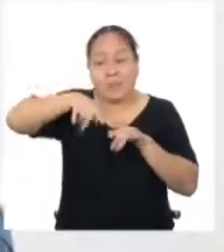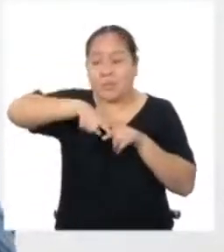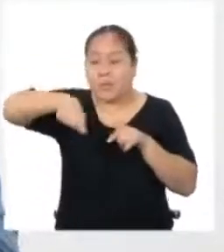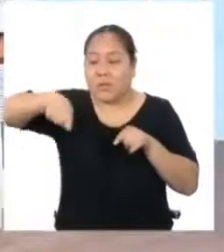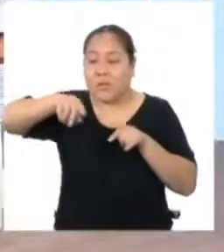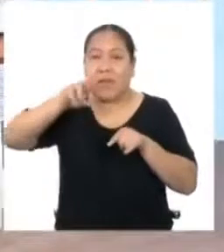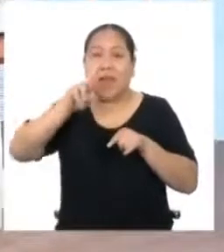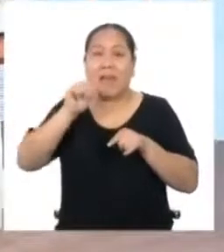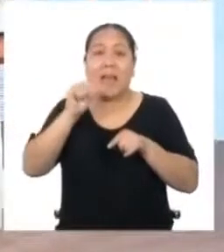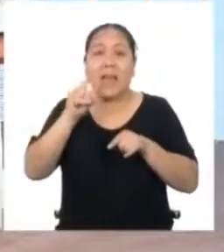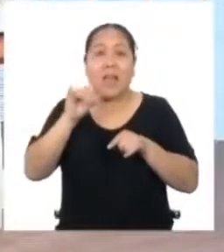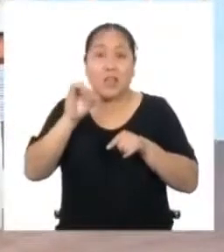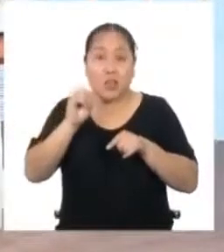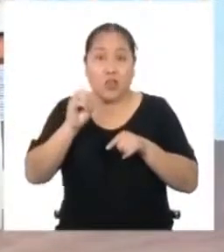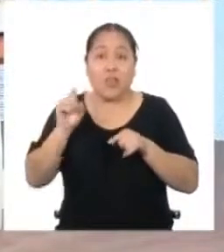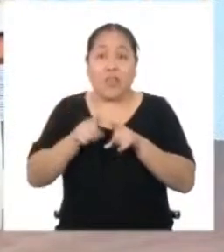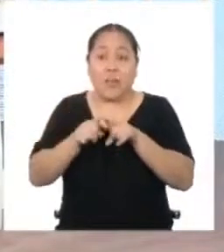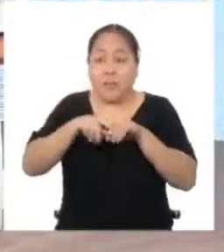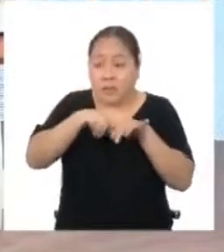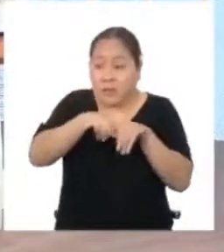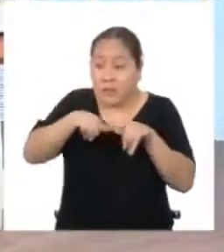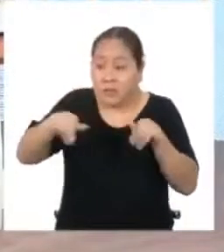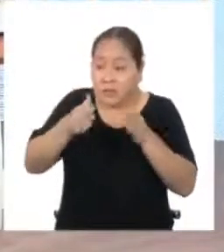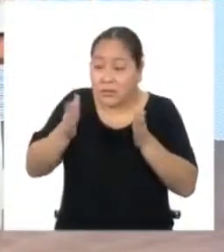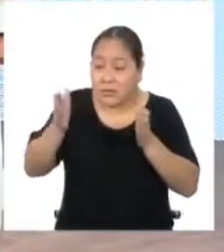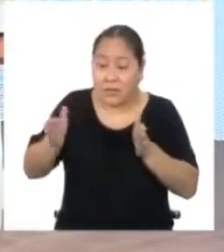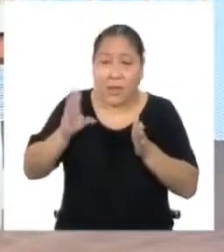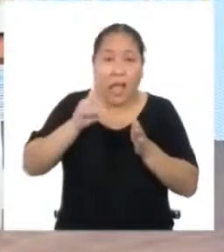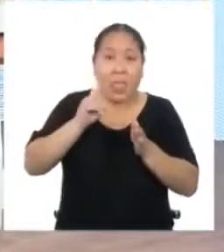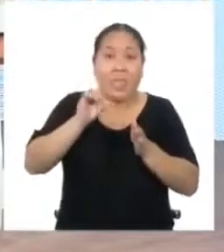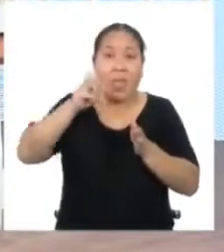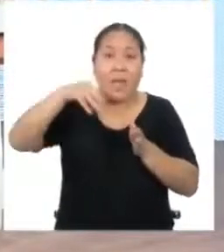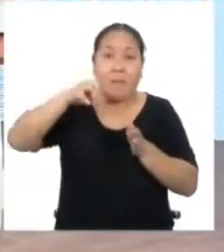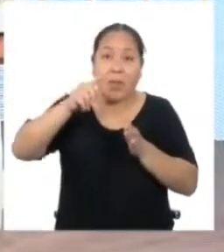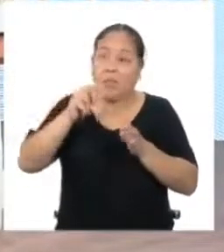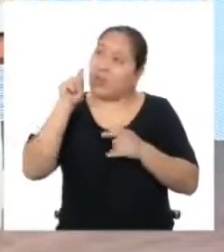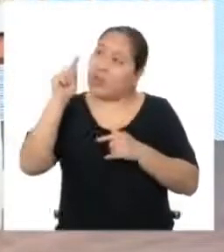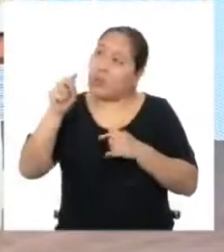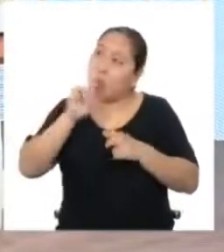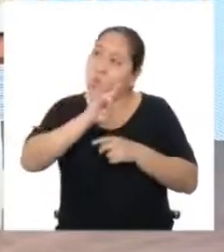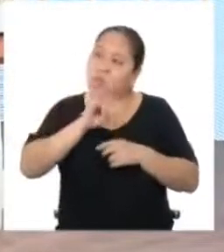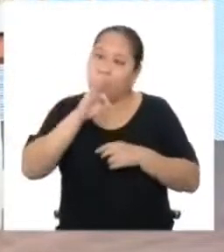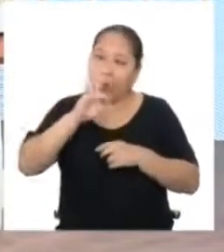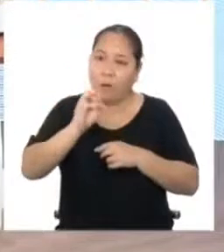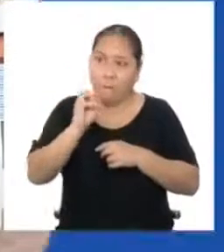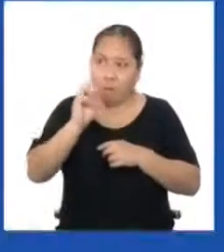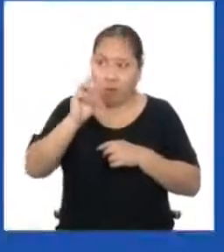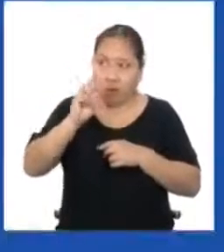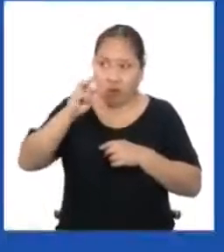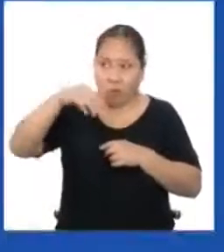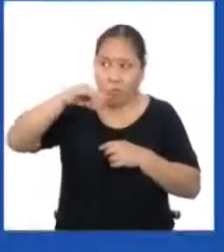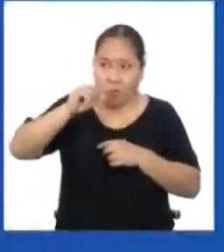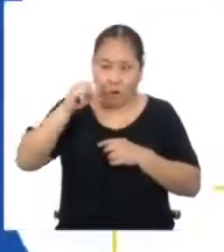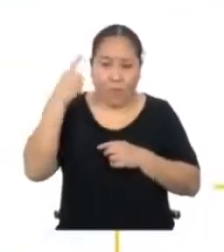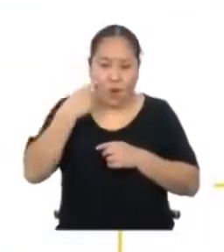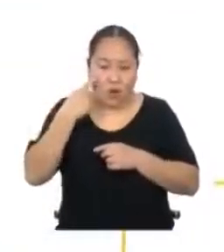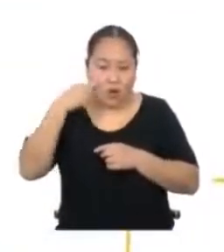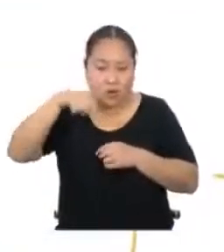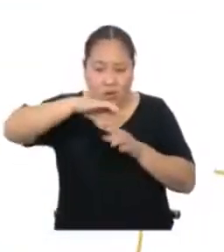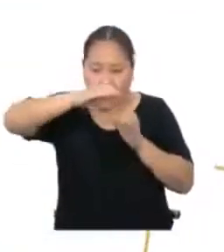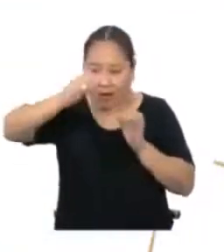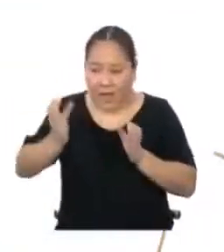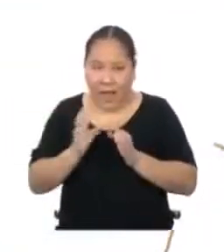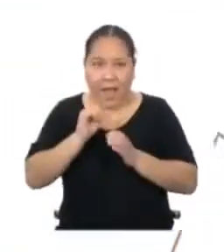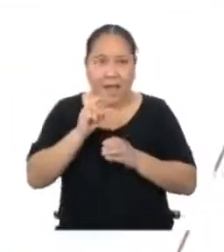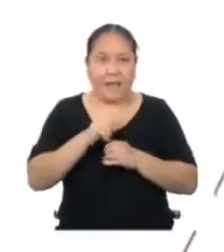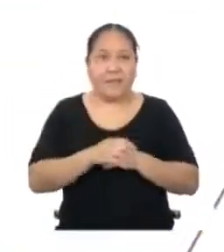diámetro Y a partir de eso podemos aplicar la fórmula que usted mencionó Para conocer el área de un círculo ¿Cuál es? El área